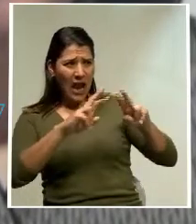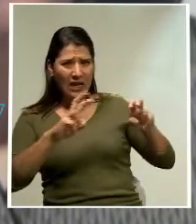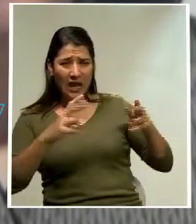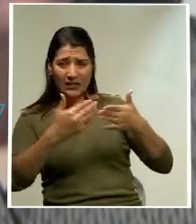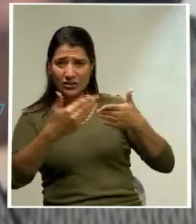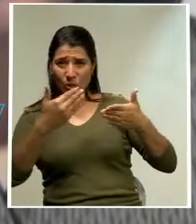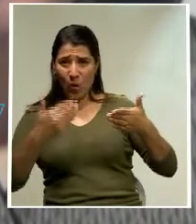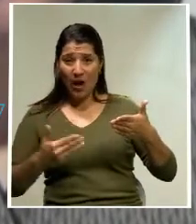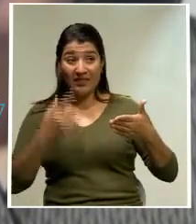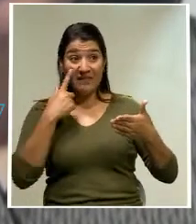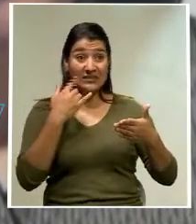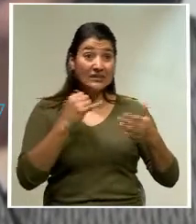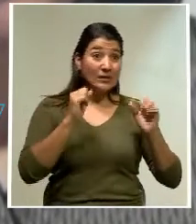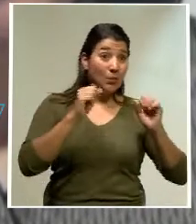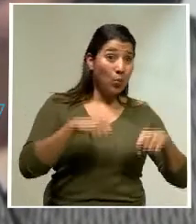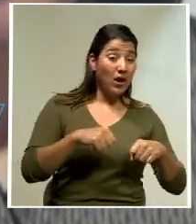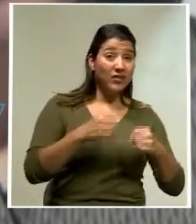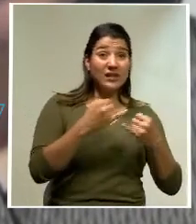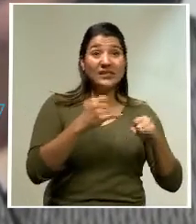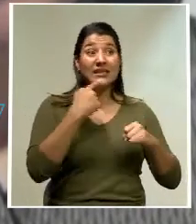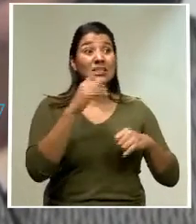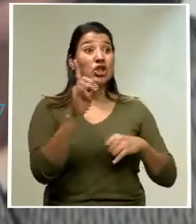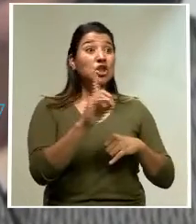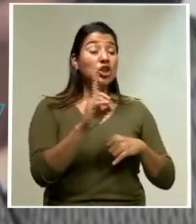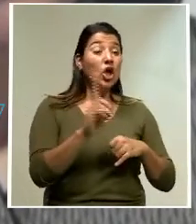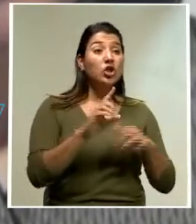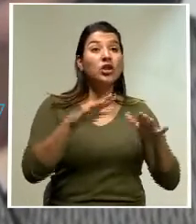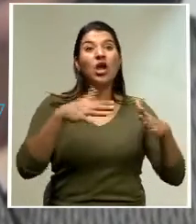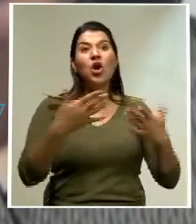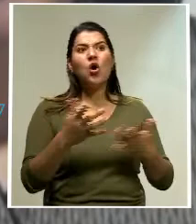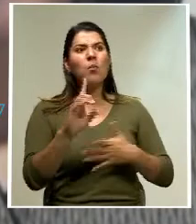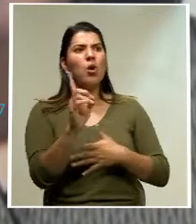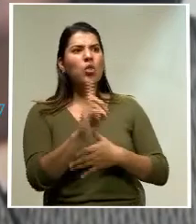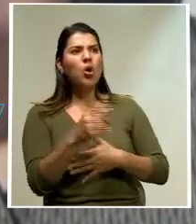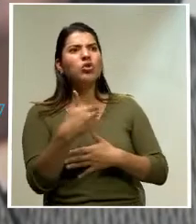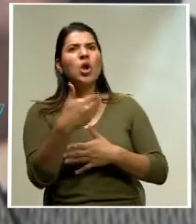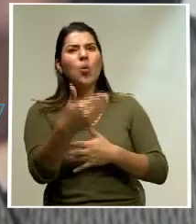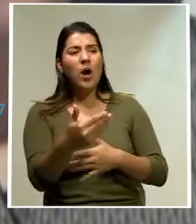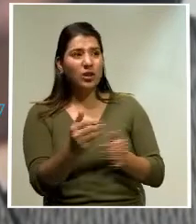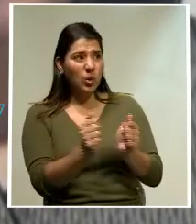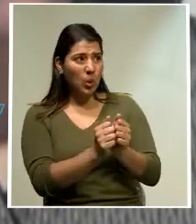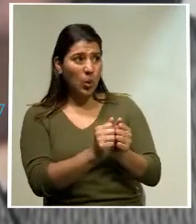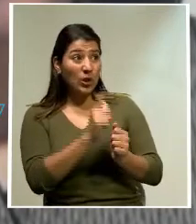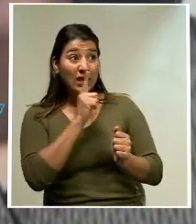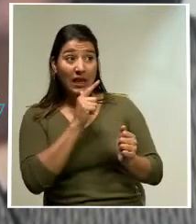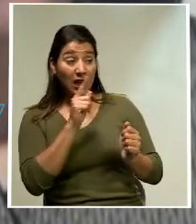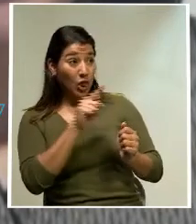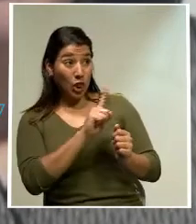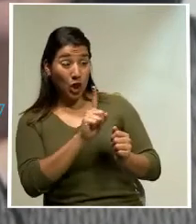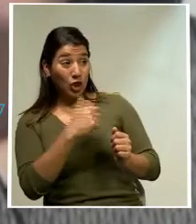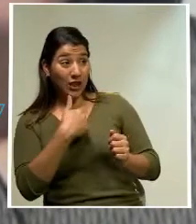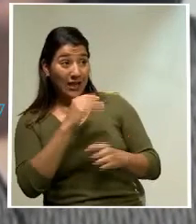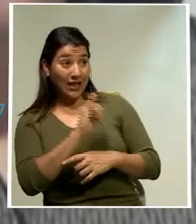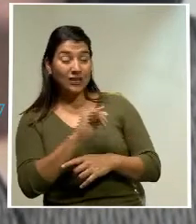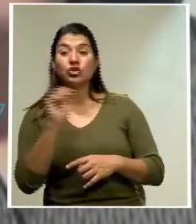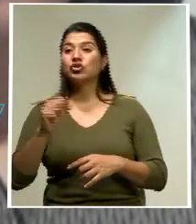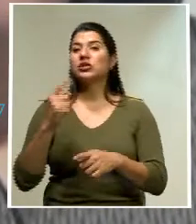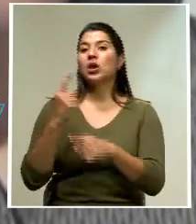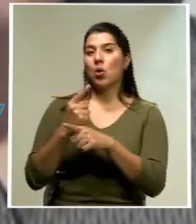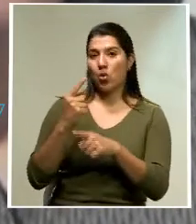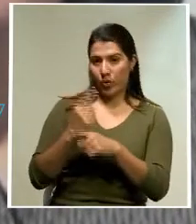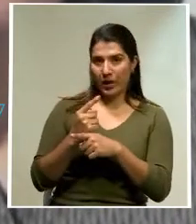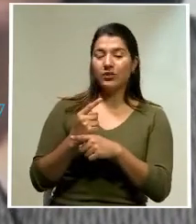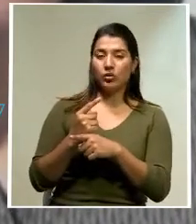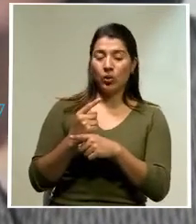decir cómo, dónde, cuándo, con quién, la prefactibilidad que se le llama. Exacto. El estado